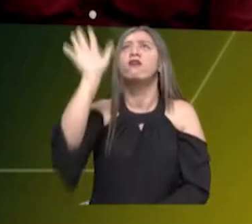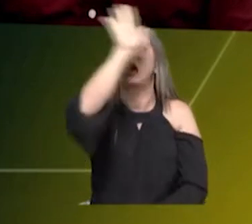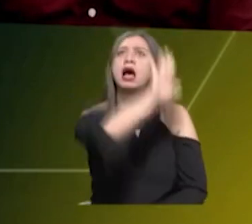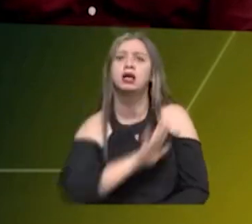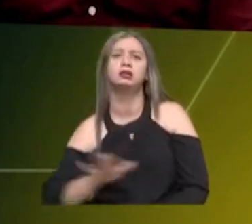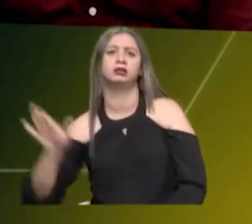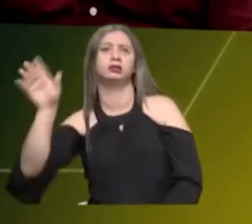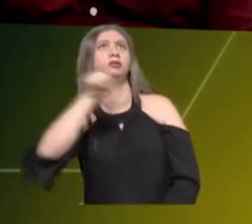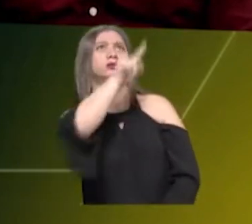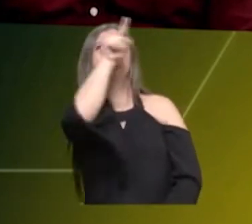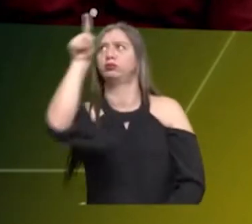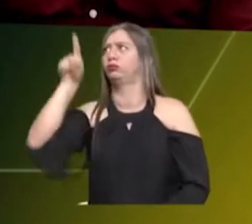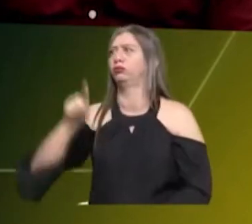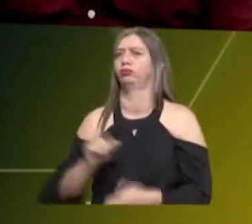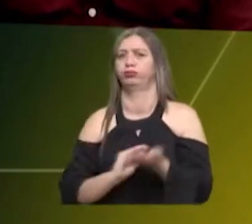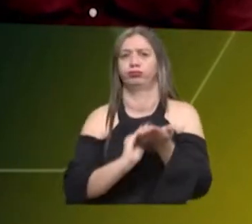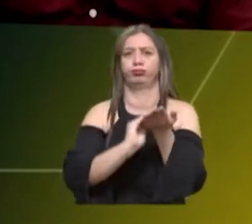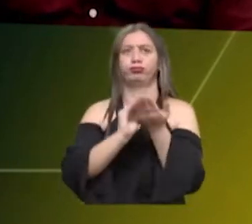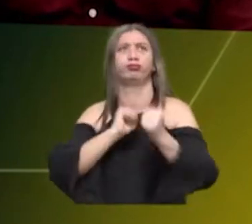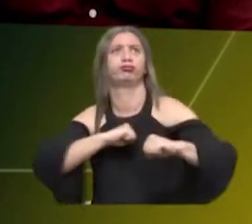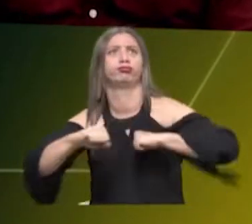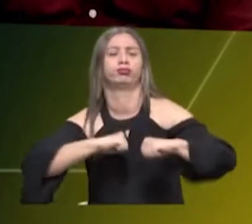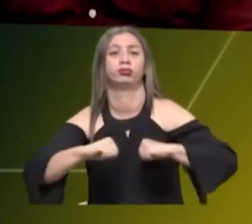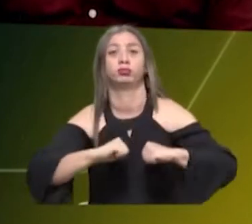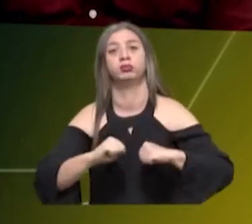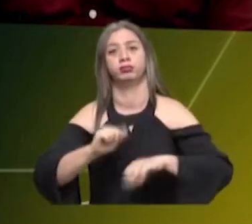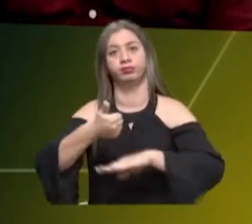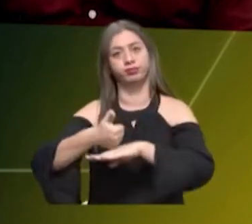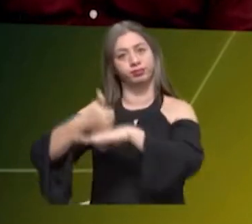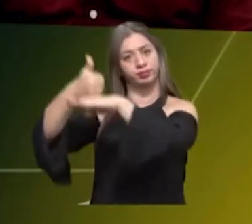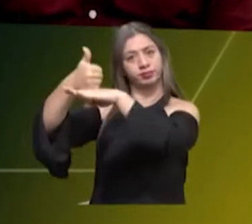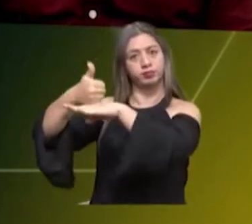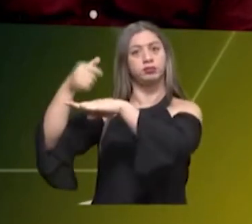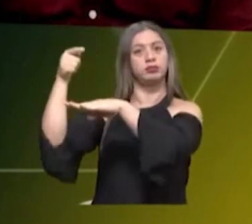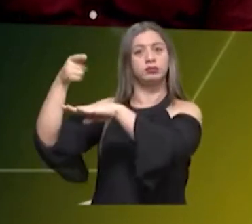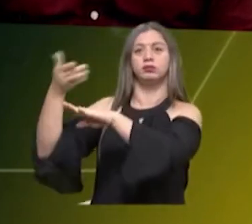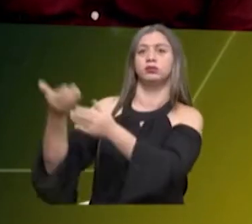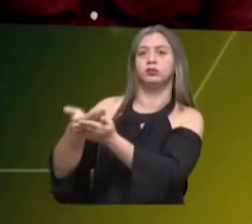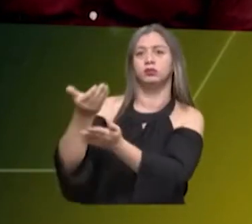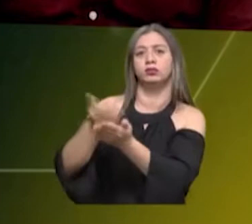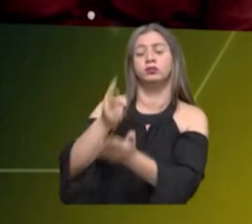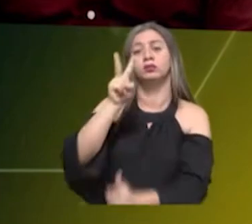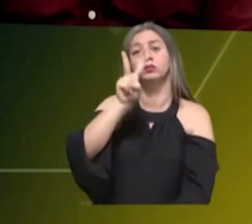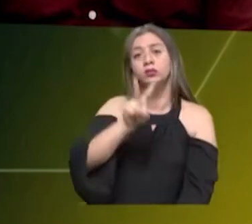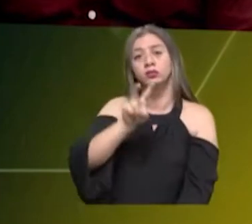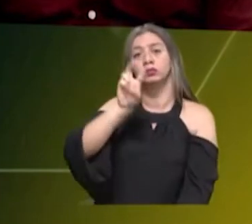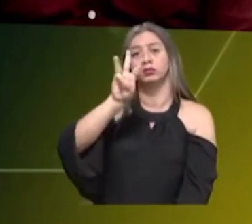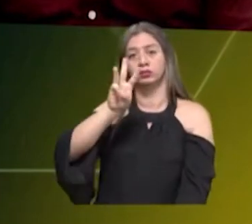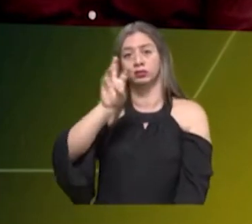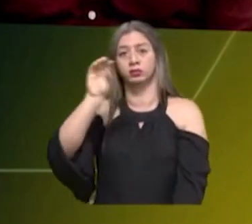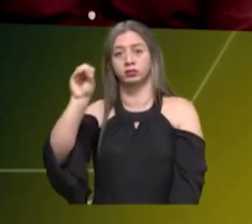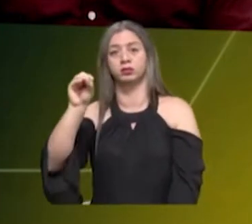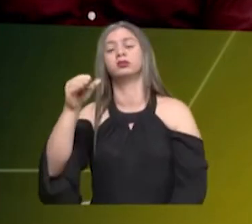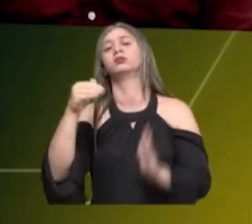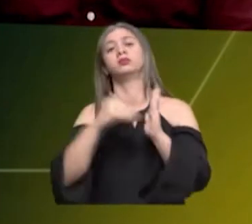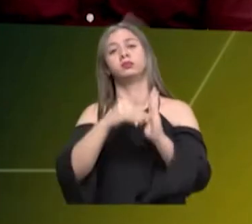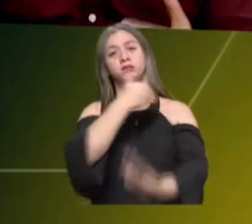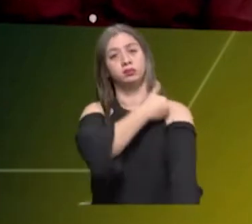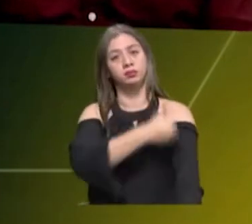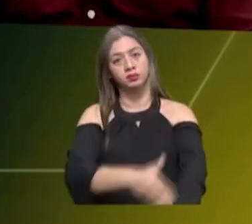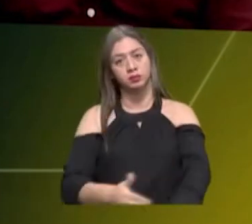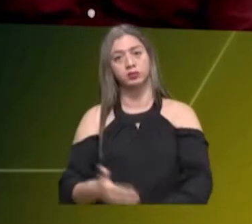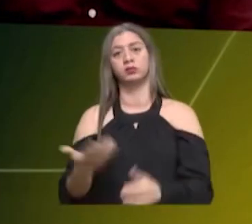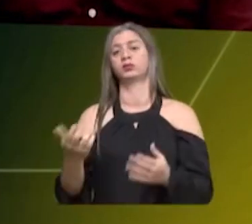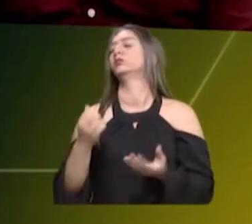la dirección planteó un total de 230 mil millones de pesos en inversión en lo que fue